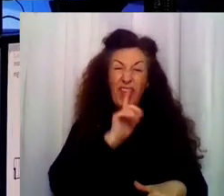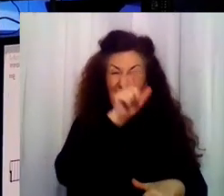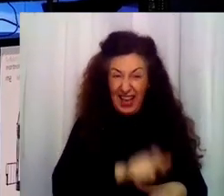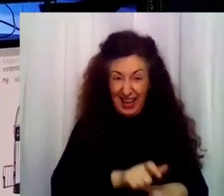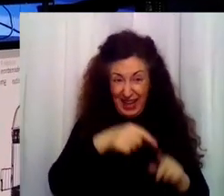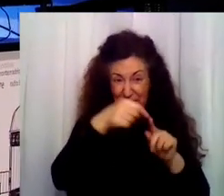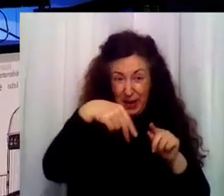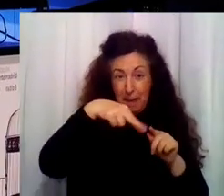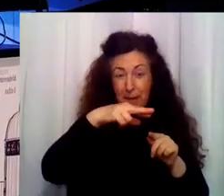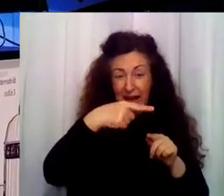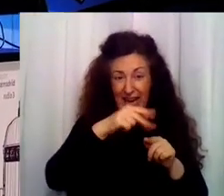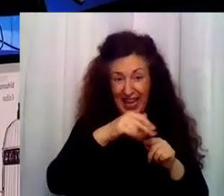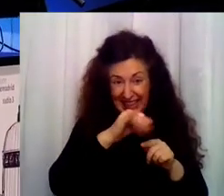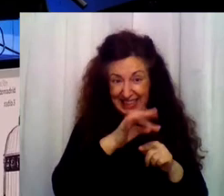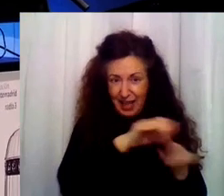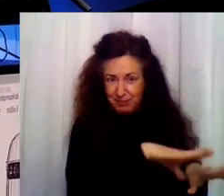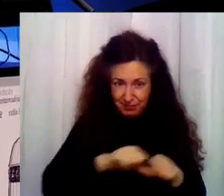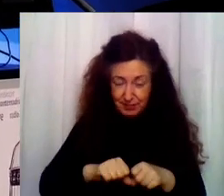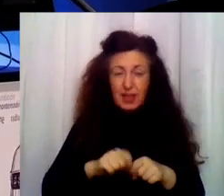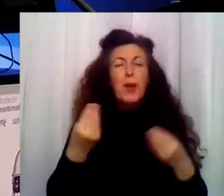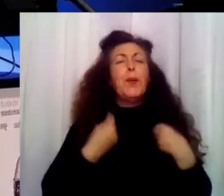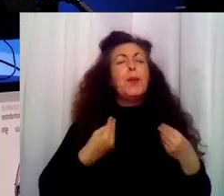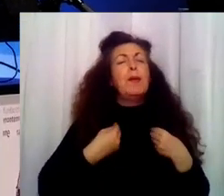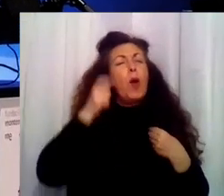repoblada. No ha rehecho su vida sentimental.